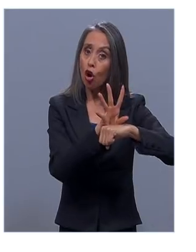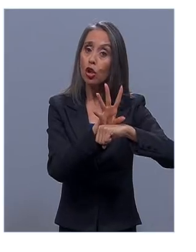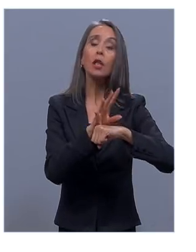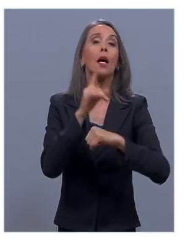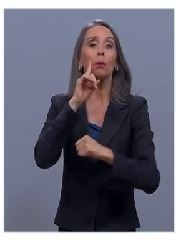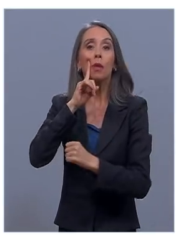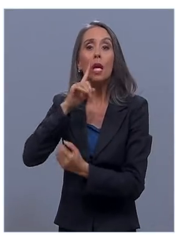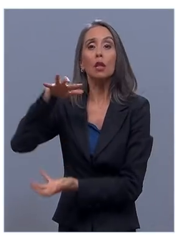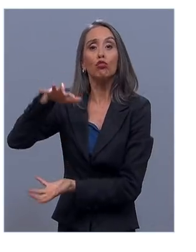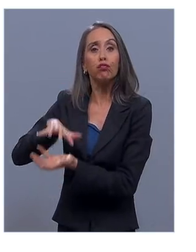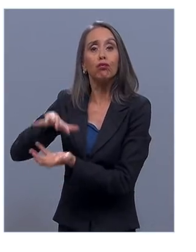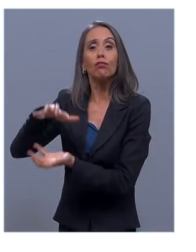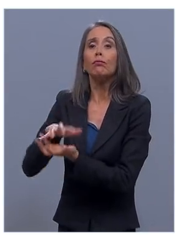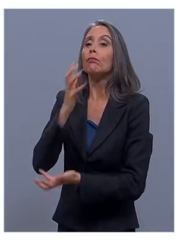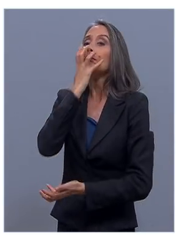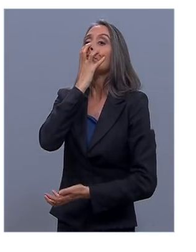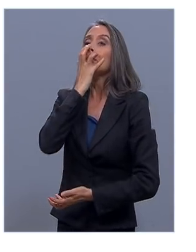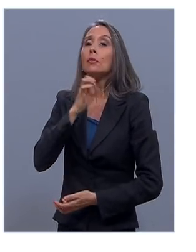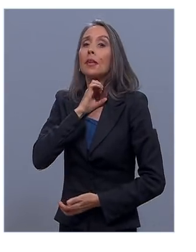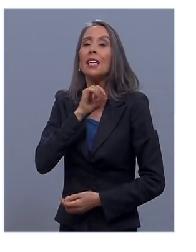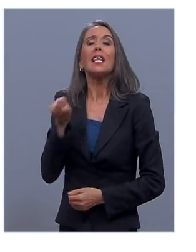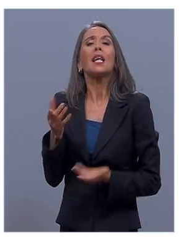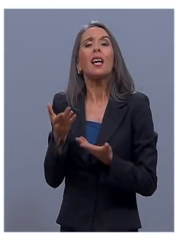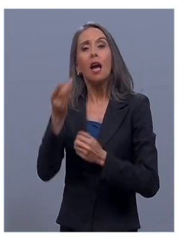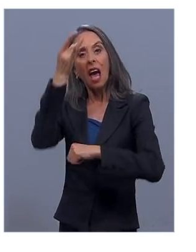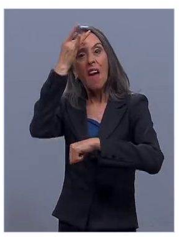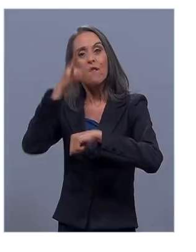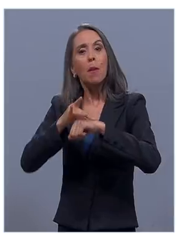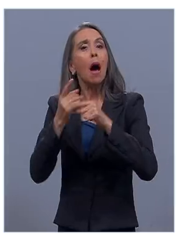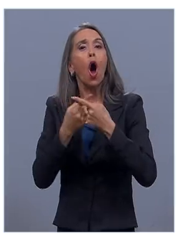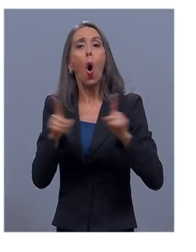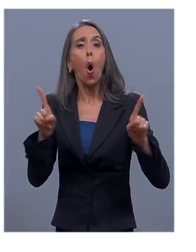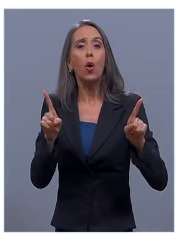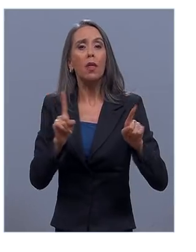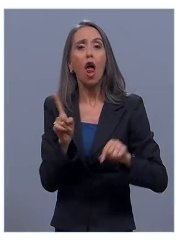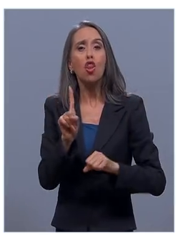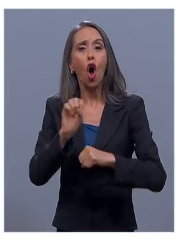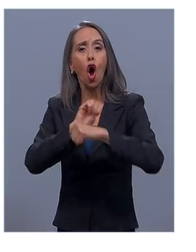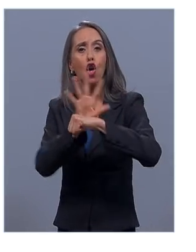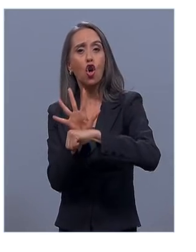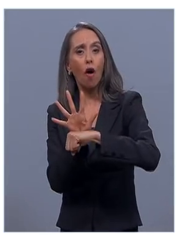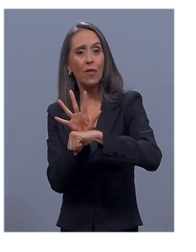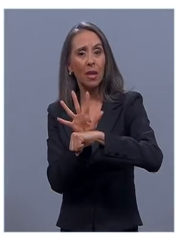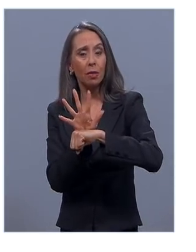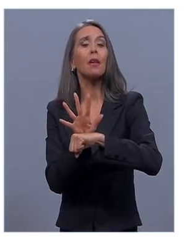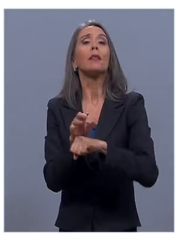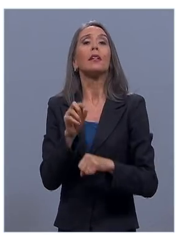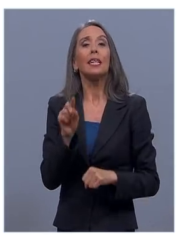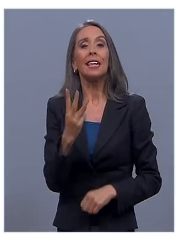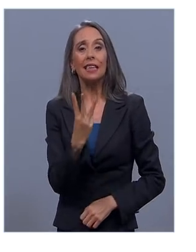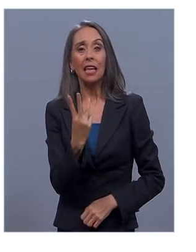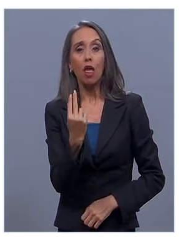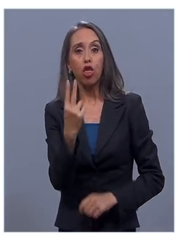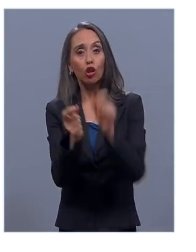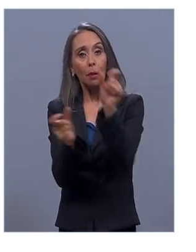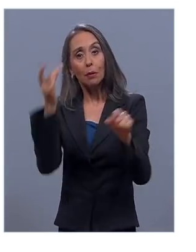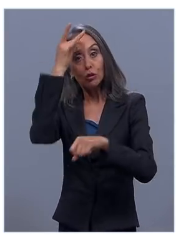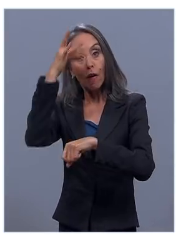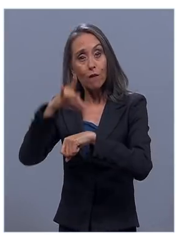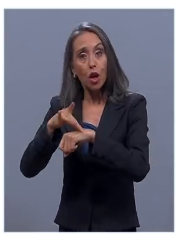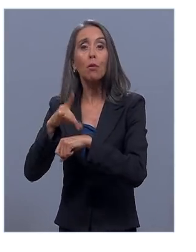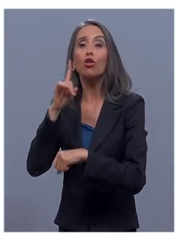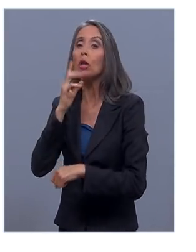respiradores mecánicos por enfermedades distintas al COVID-19 y 312 pacientes con